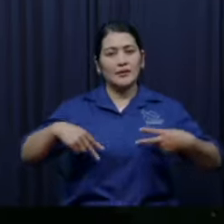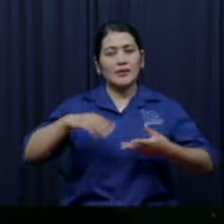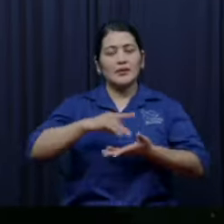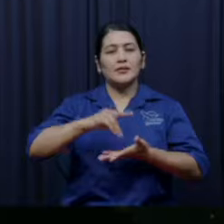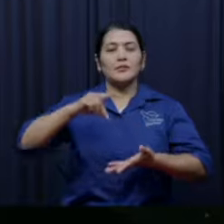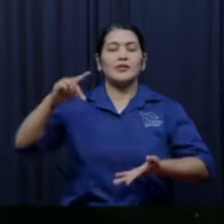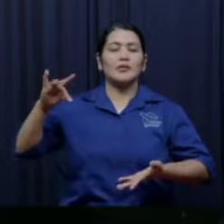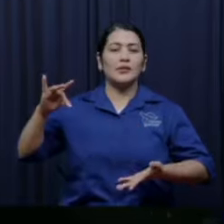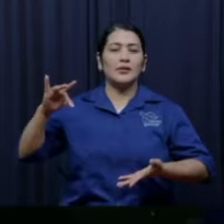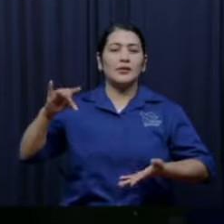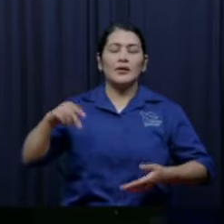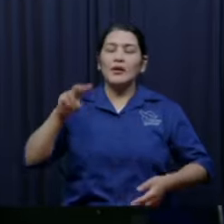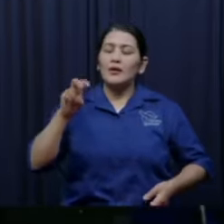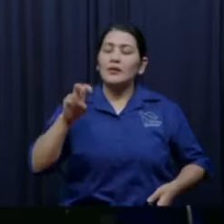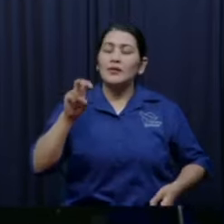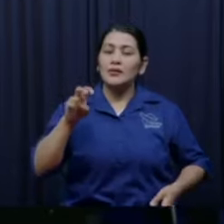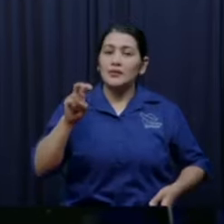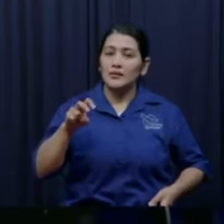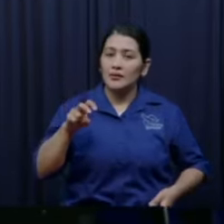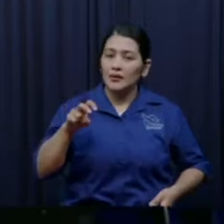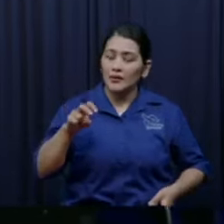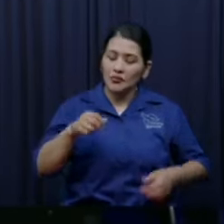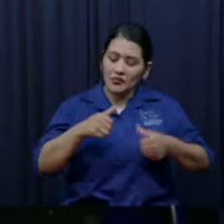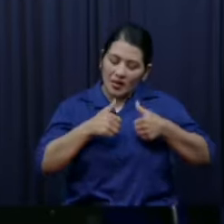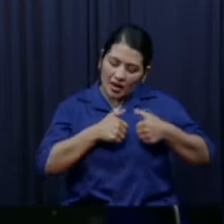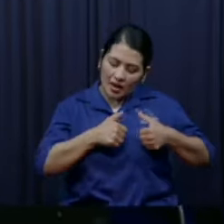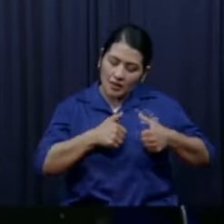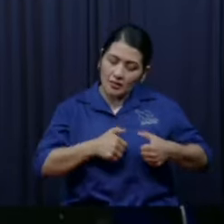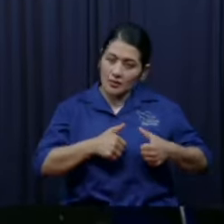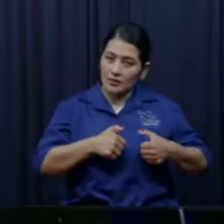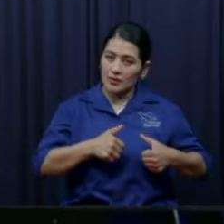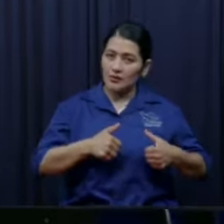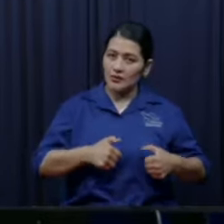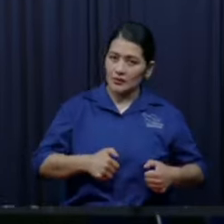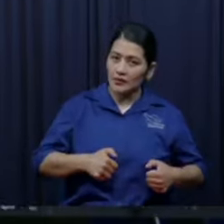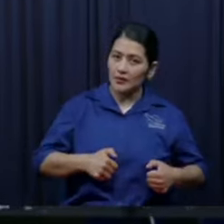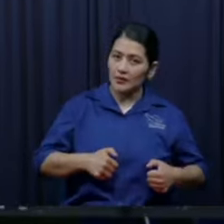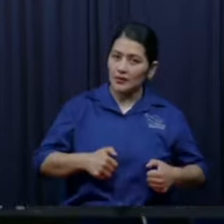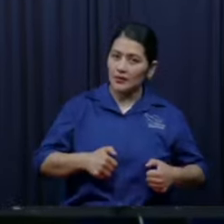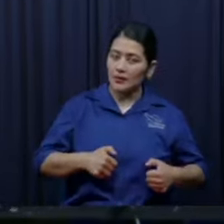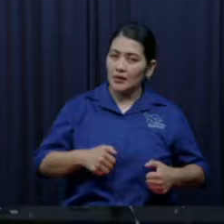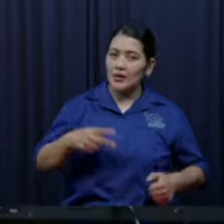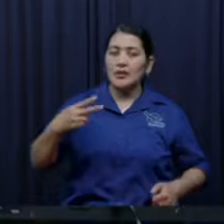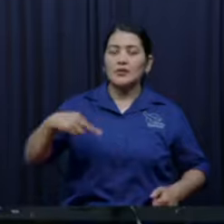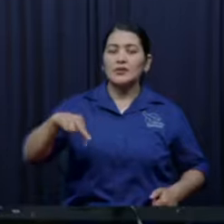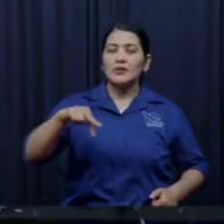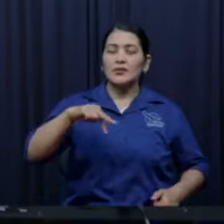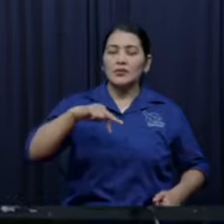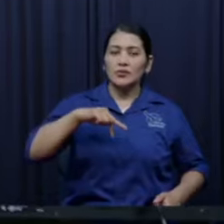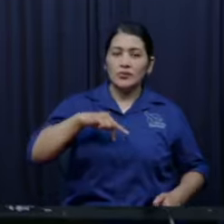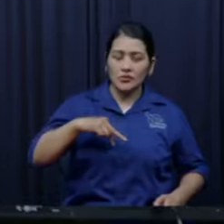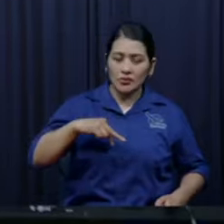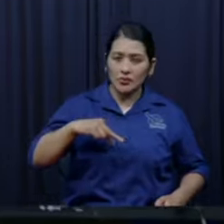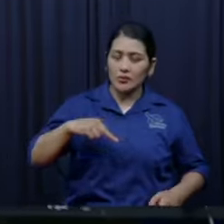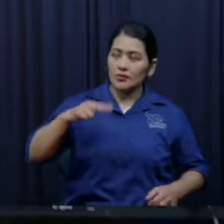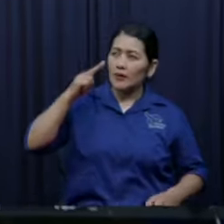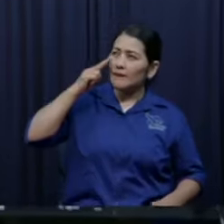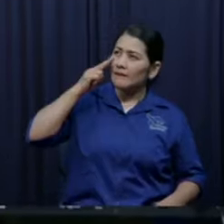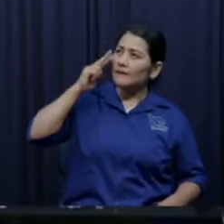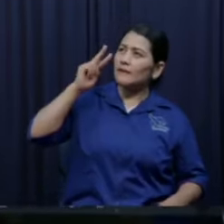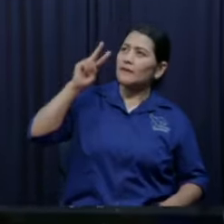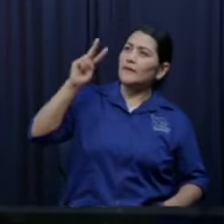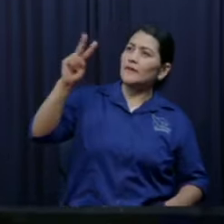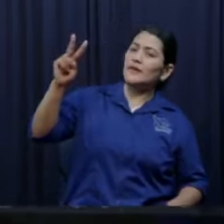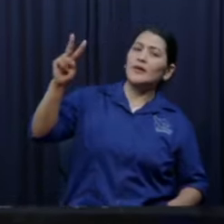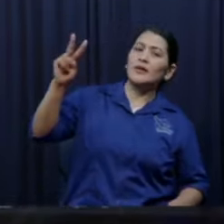de cosas que uno dice ¿qué me importa? ¿qué les importa? lo primero que uno se enoja es que le preguntan ¿le daba o se? pero después le dice ha tenido un pariente